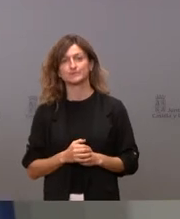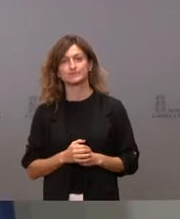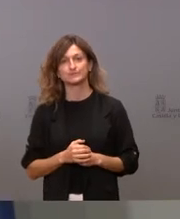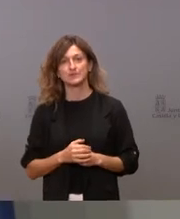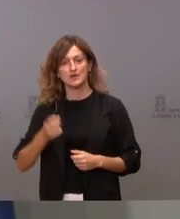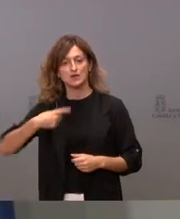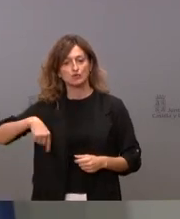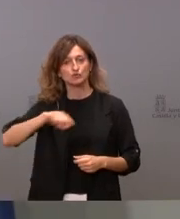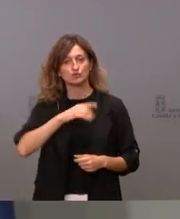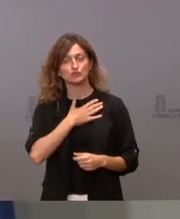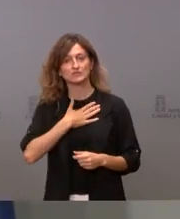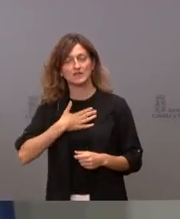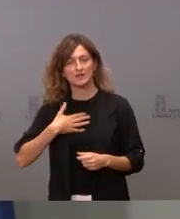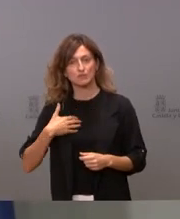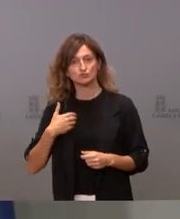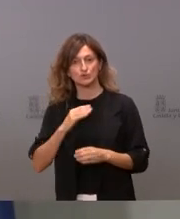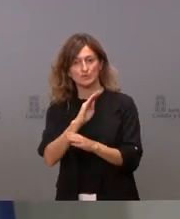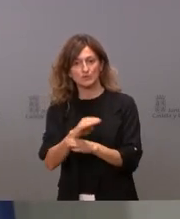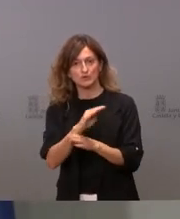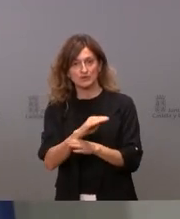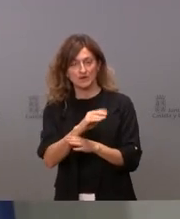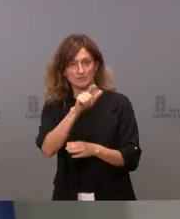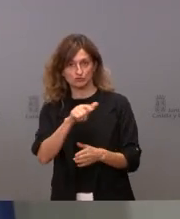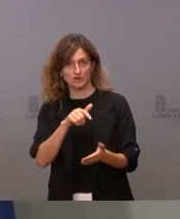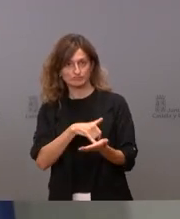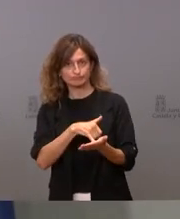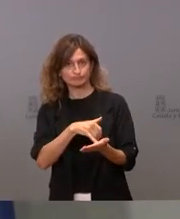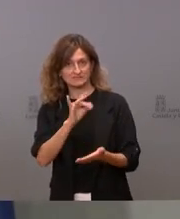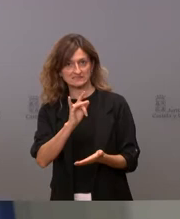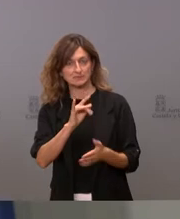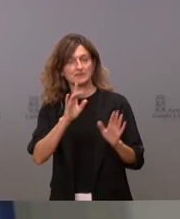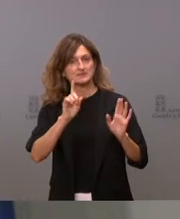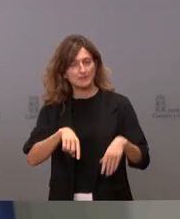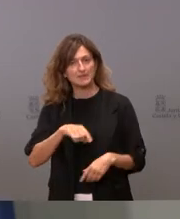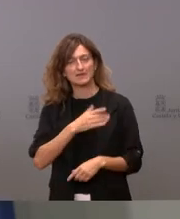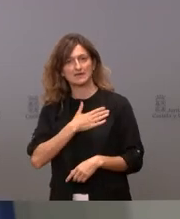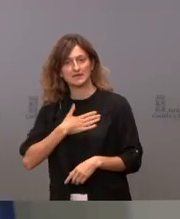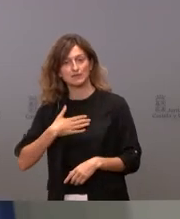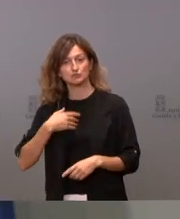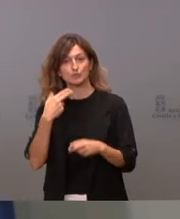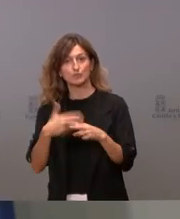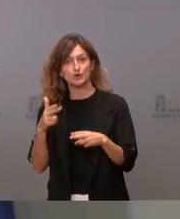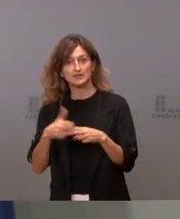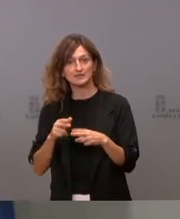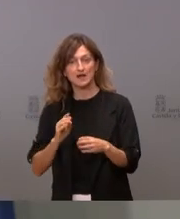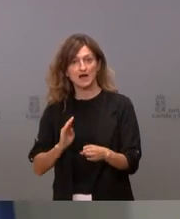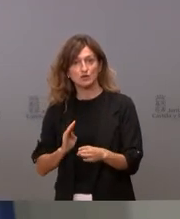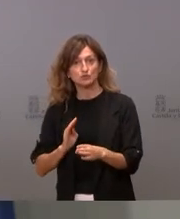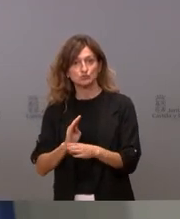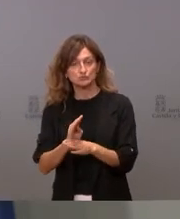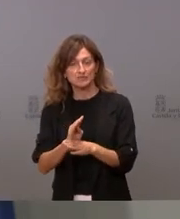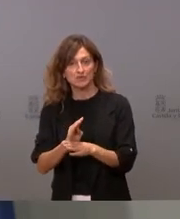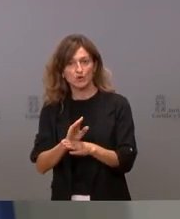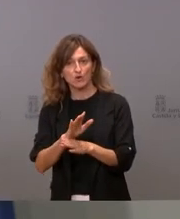Nosotros creemos en la protección a los vulnerables, pero creemos también que la política de subsidios tiene que ser compatible con